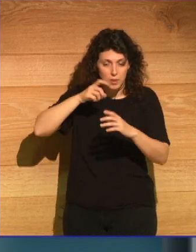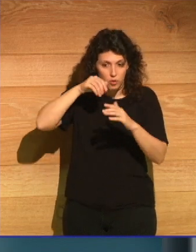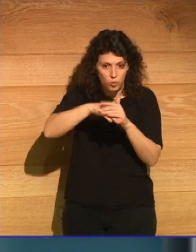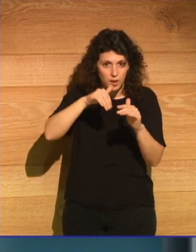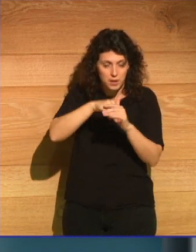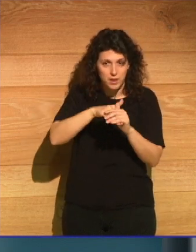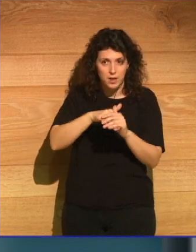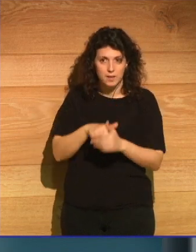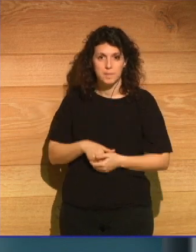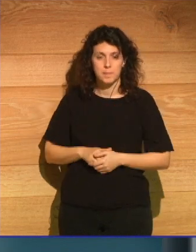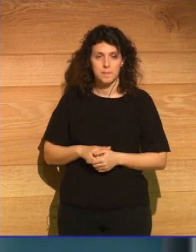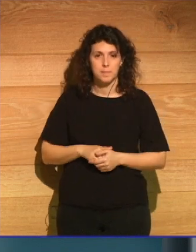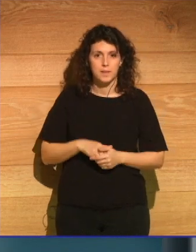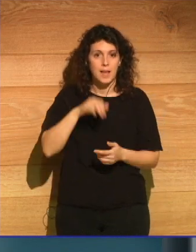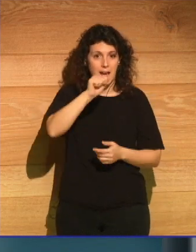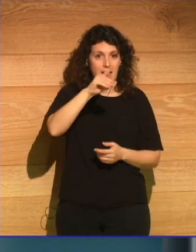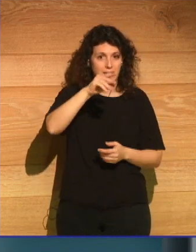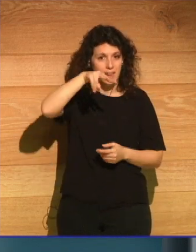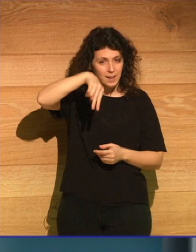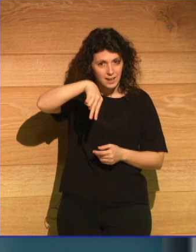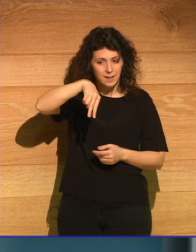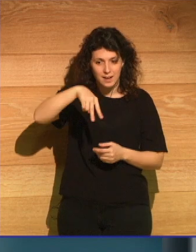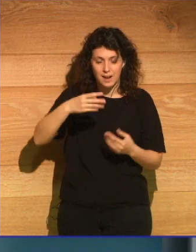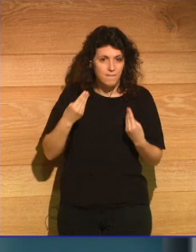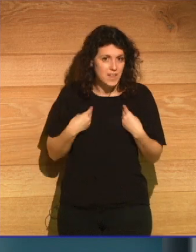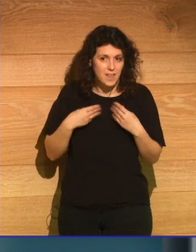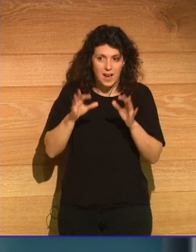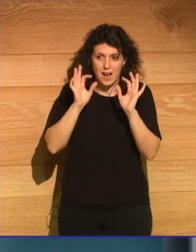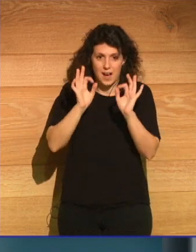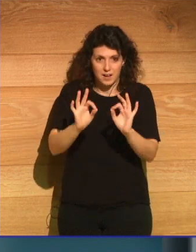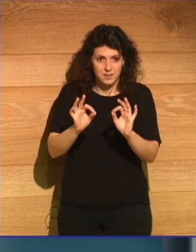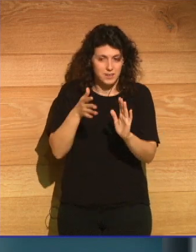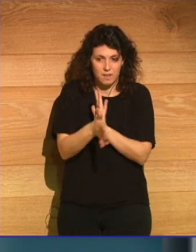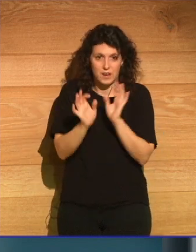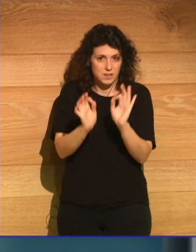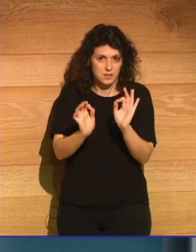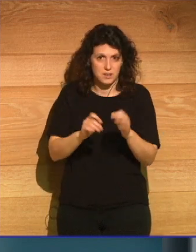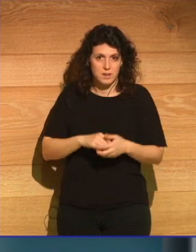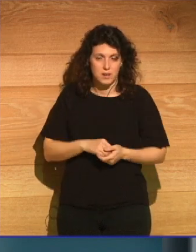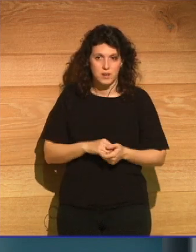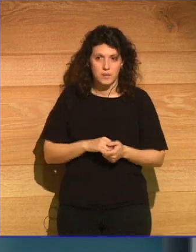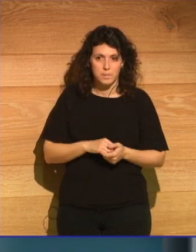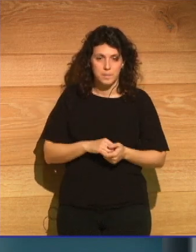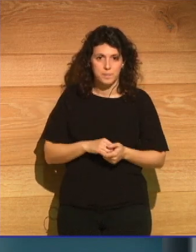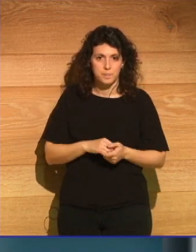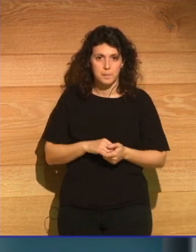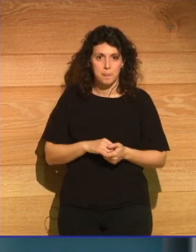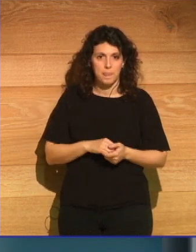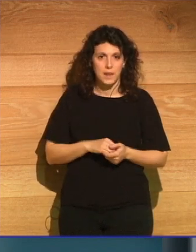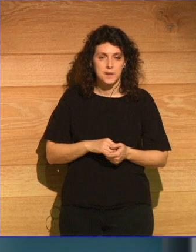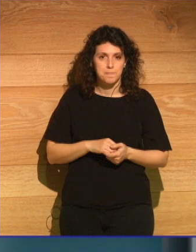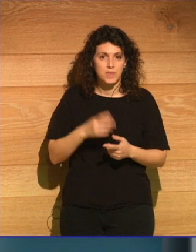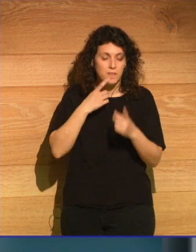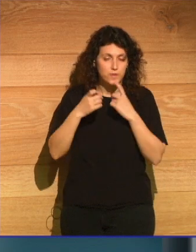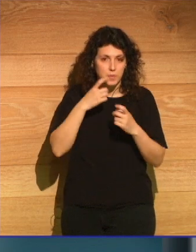la vida se define así, como la transmisión de información